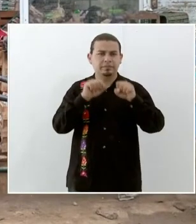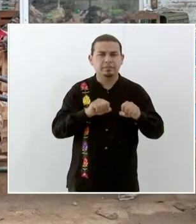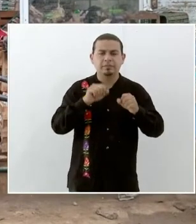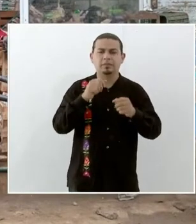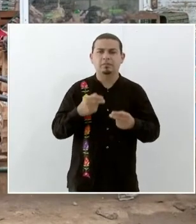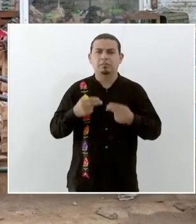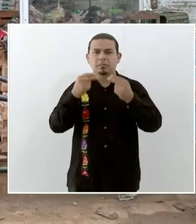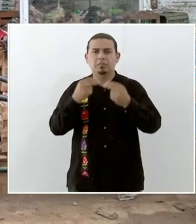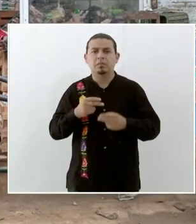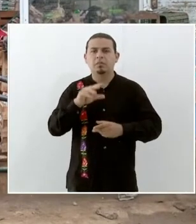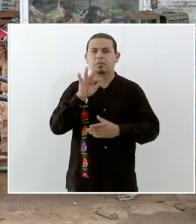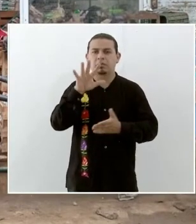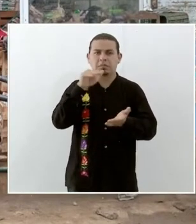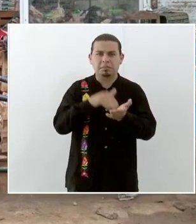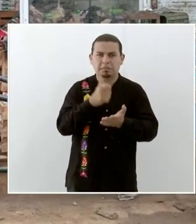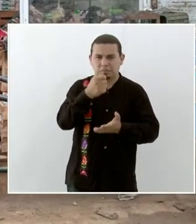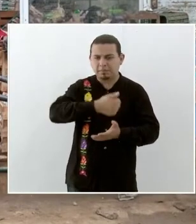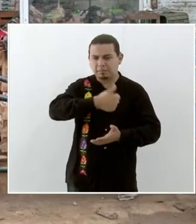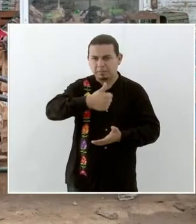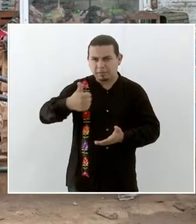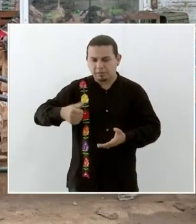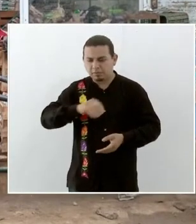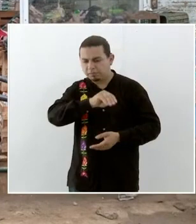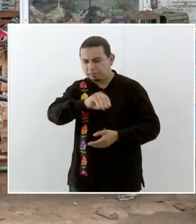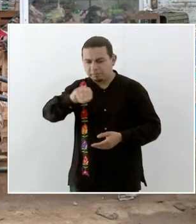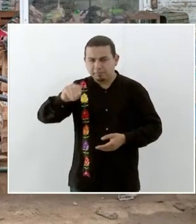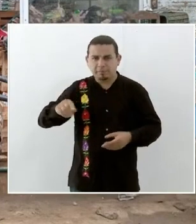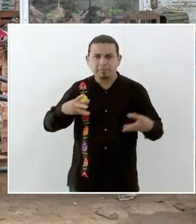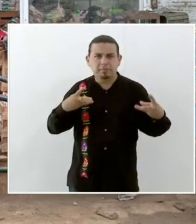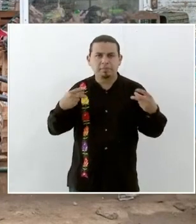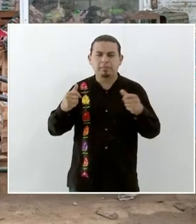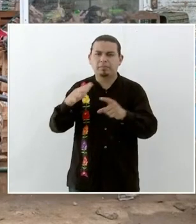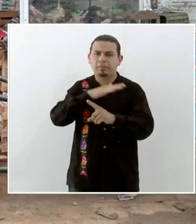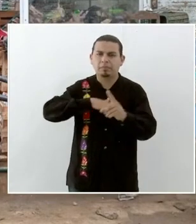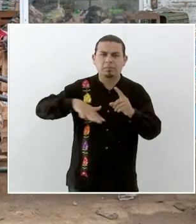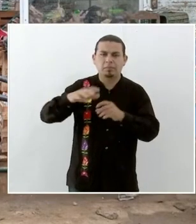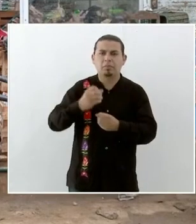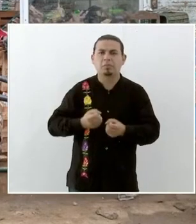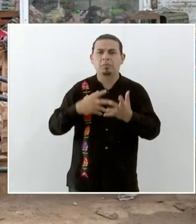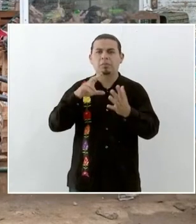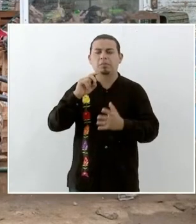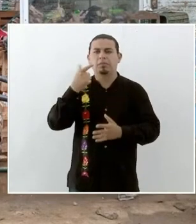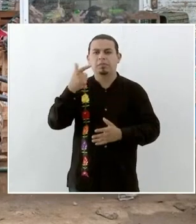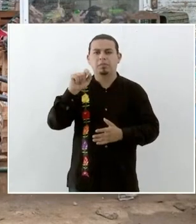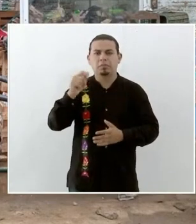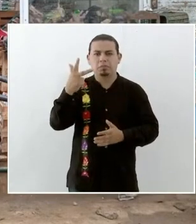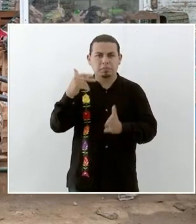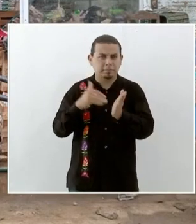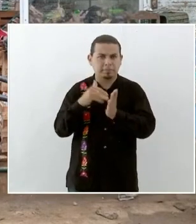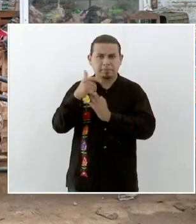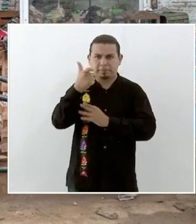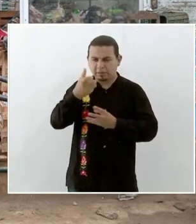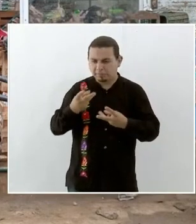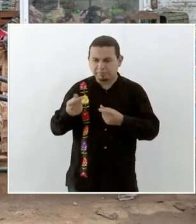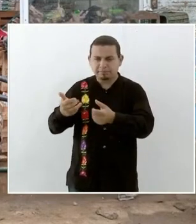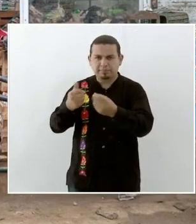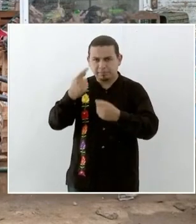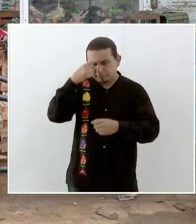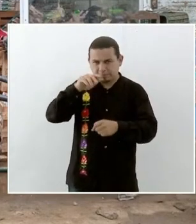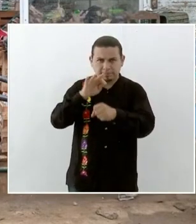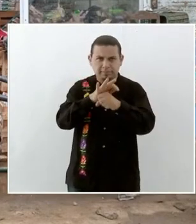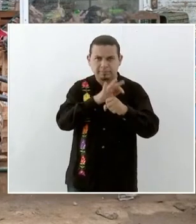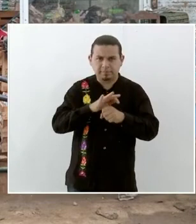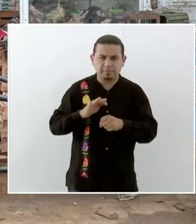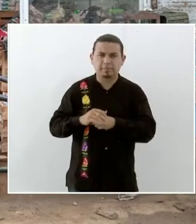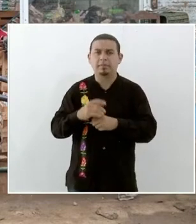un apoyo de 45 mil pesos y la inversión social será de 37.8 millones de pesos. En el